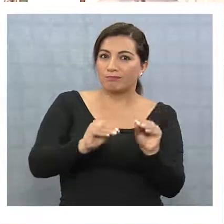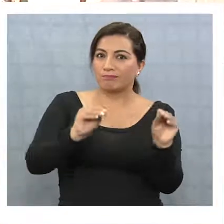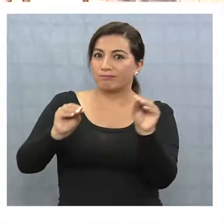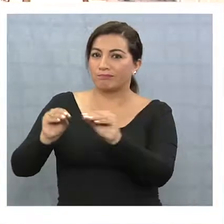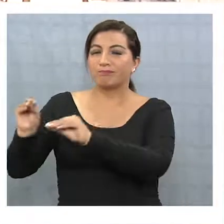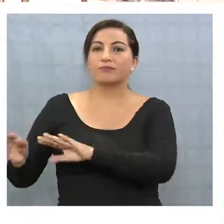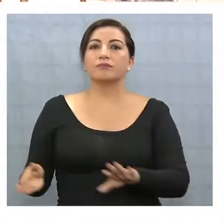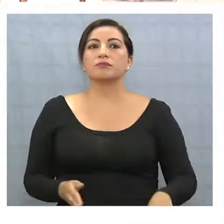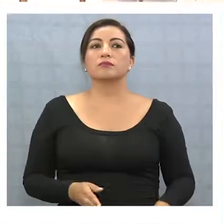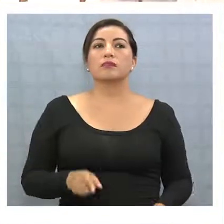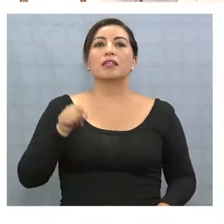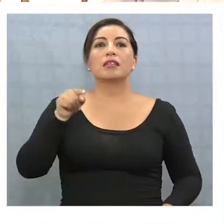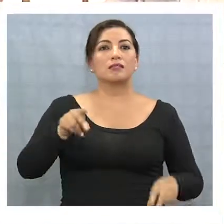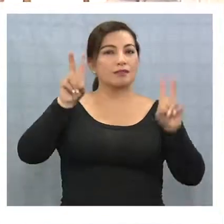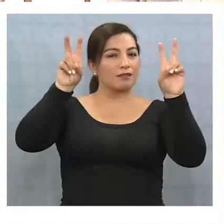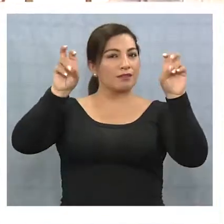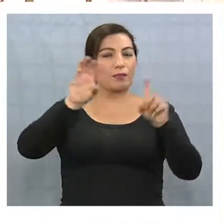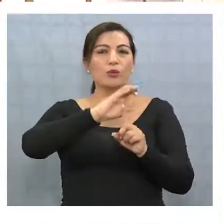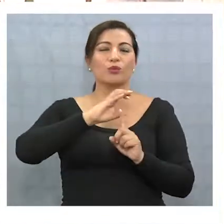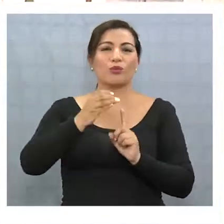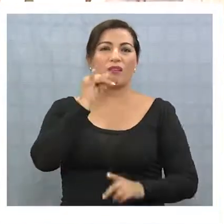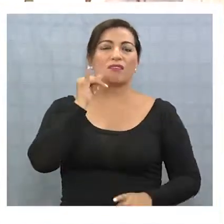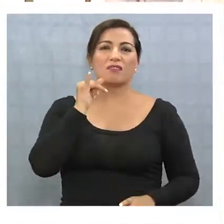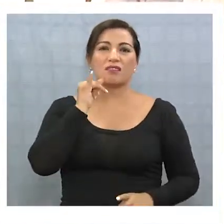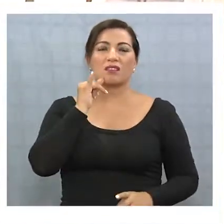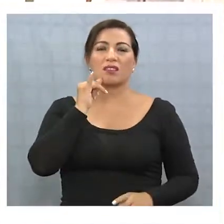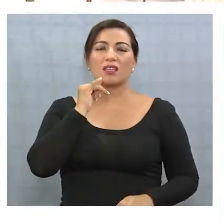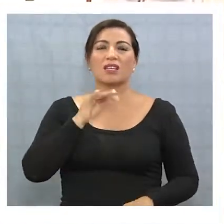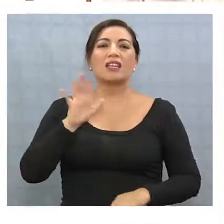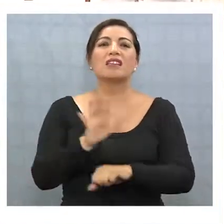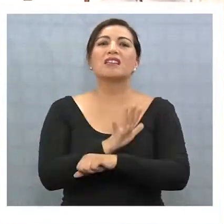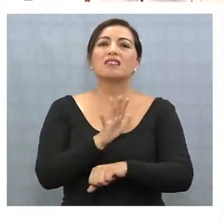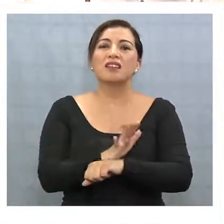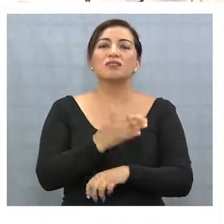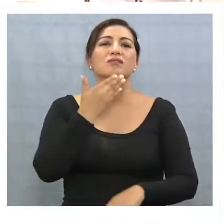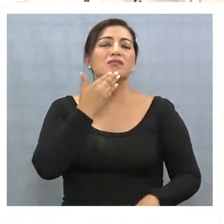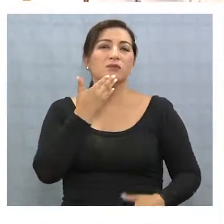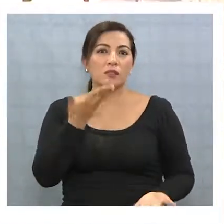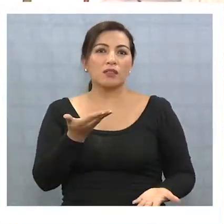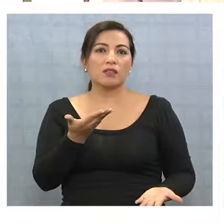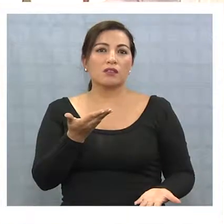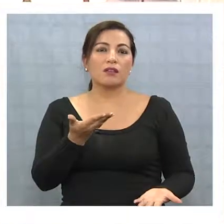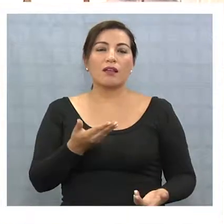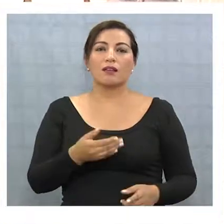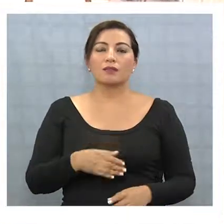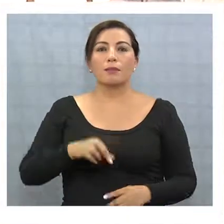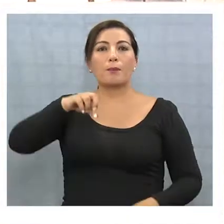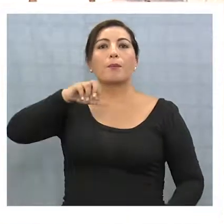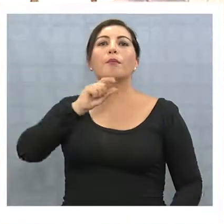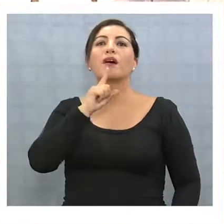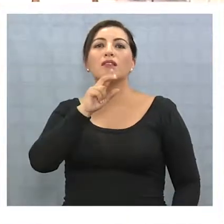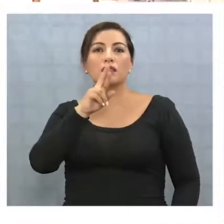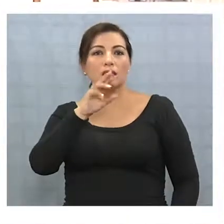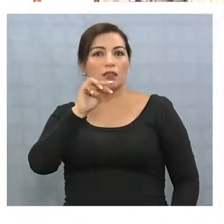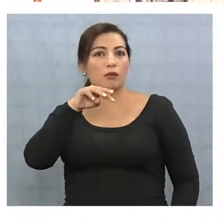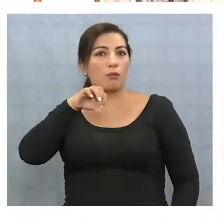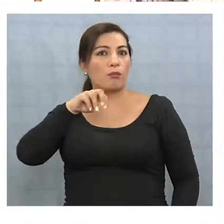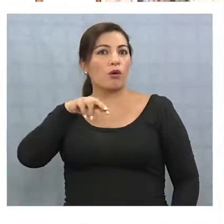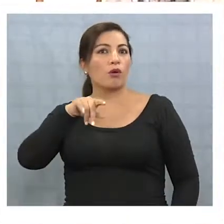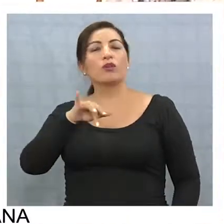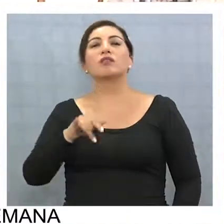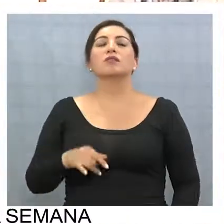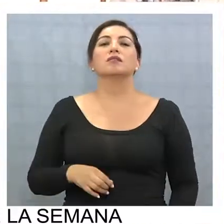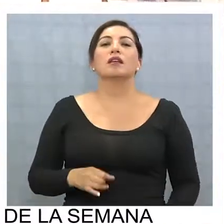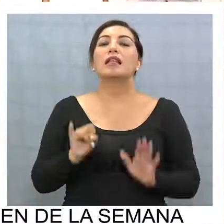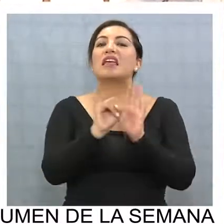en Iquique no solamente tiene que ver con el teatro, tiene que ver con una fragilidad en la cual hoy día el patrimonio se encuentra. Hay una pérdida de